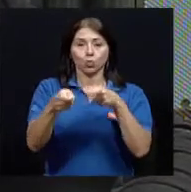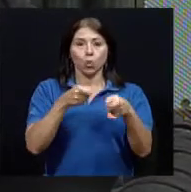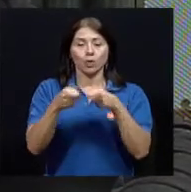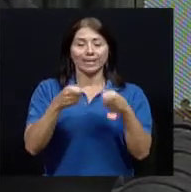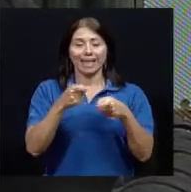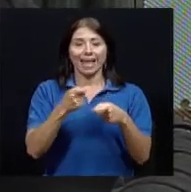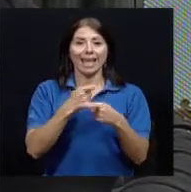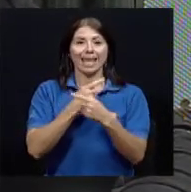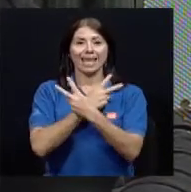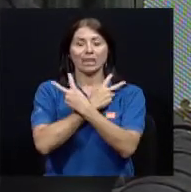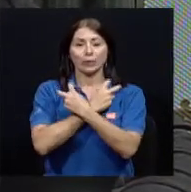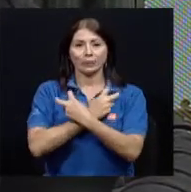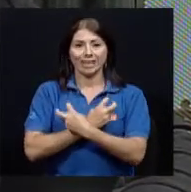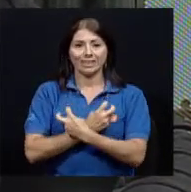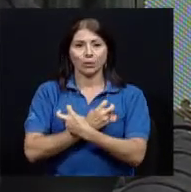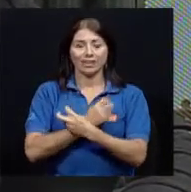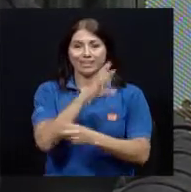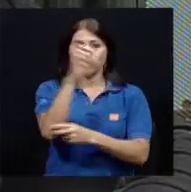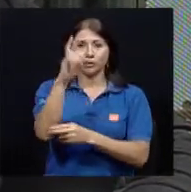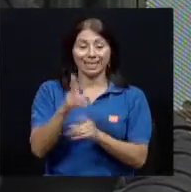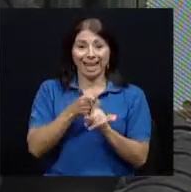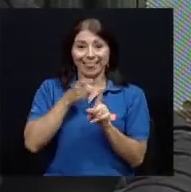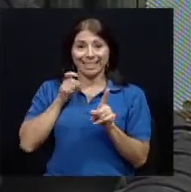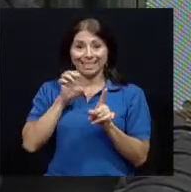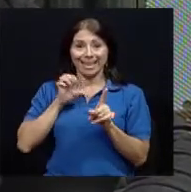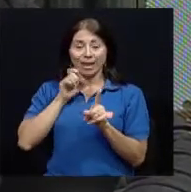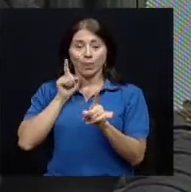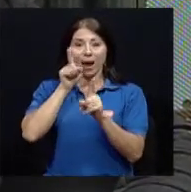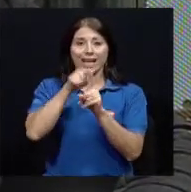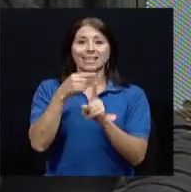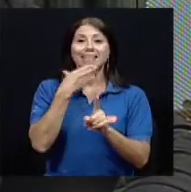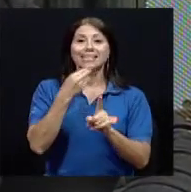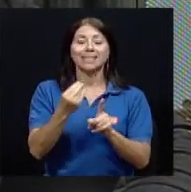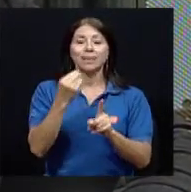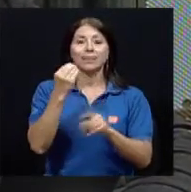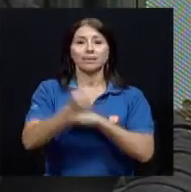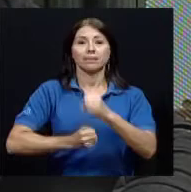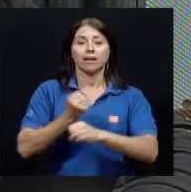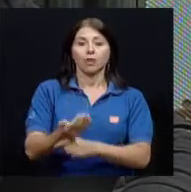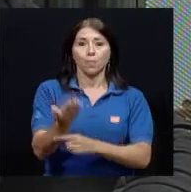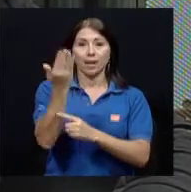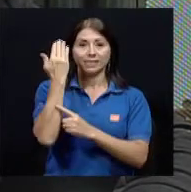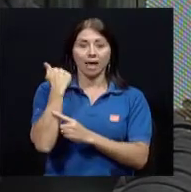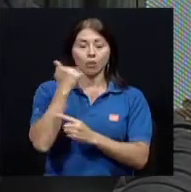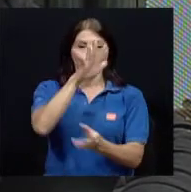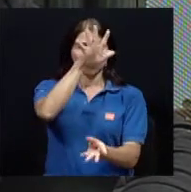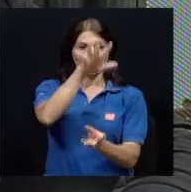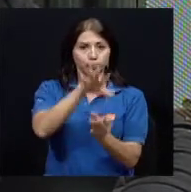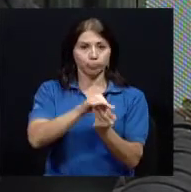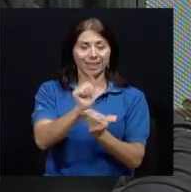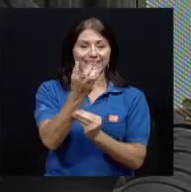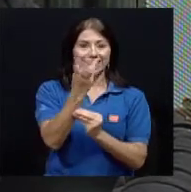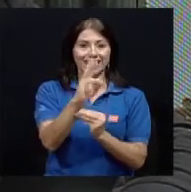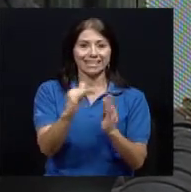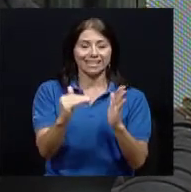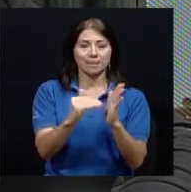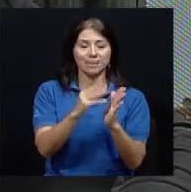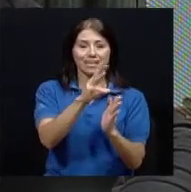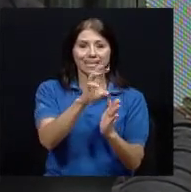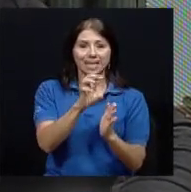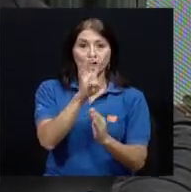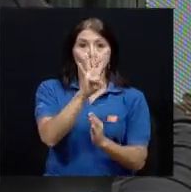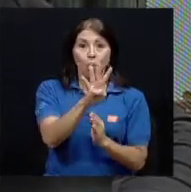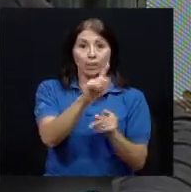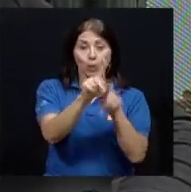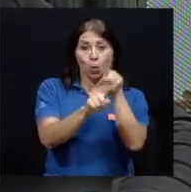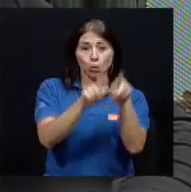Costa Rica, de enero a diciembre del 2013, de un total de 16.604 consultas,